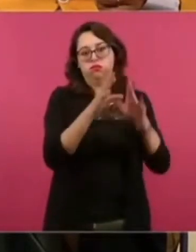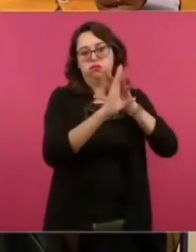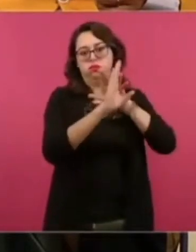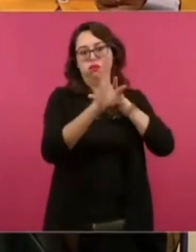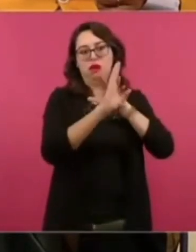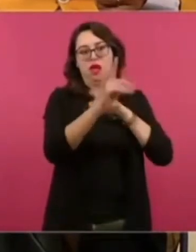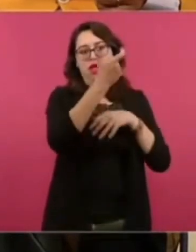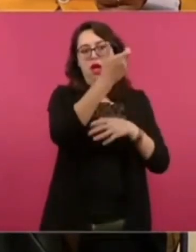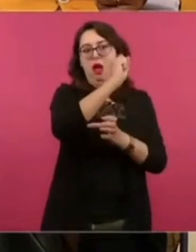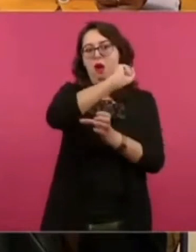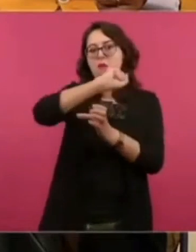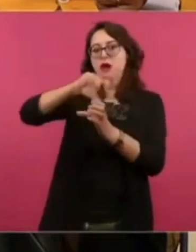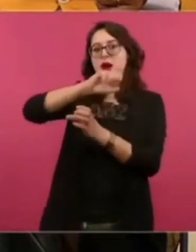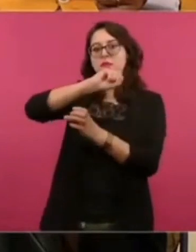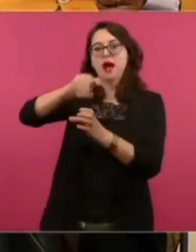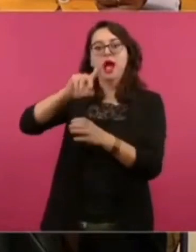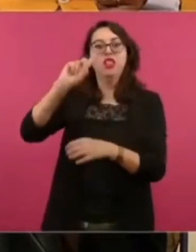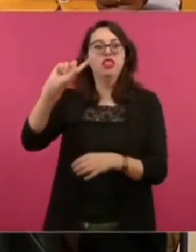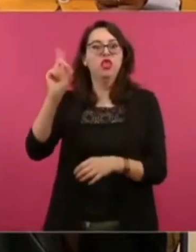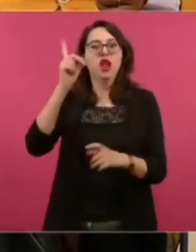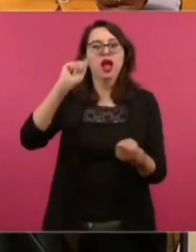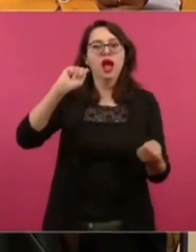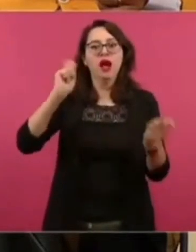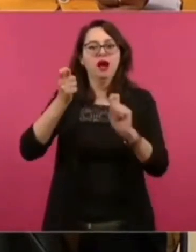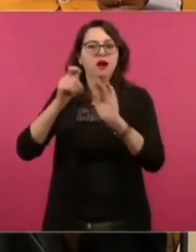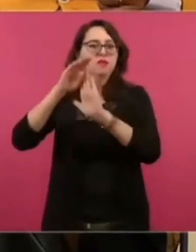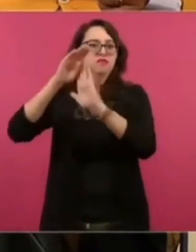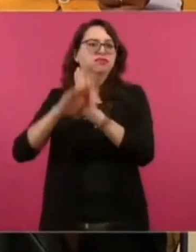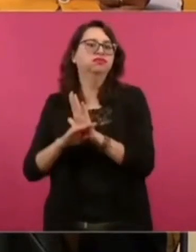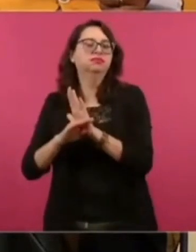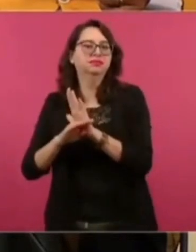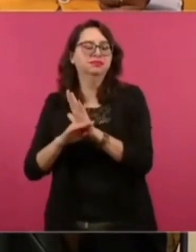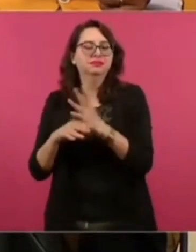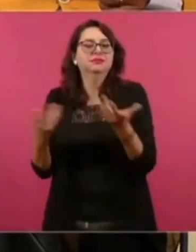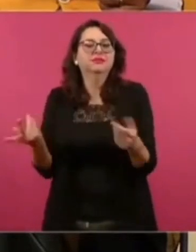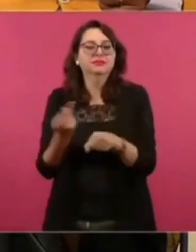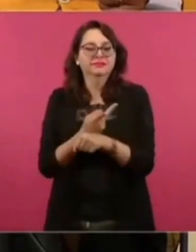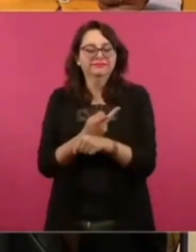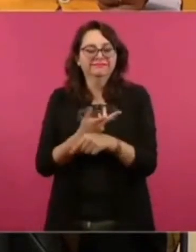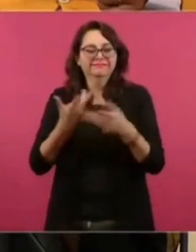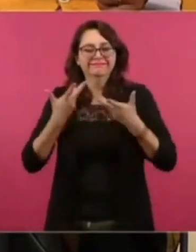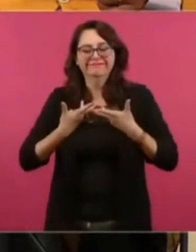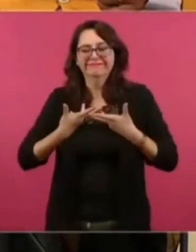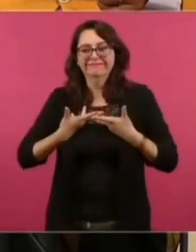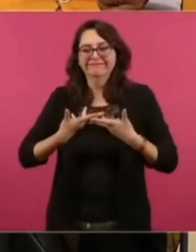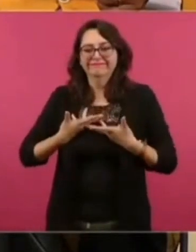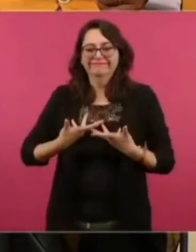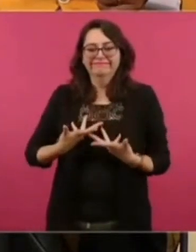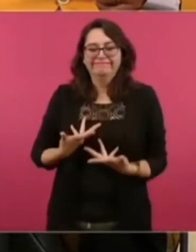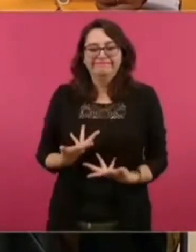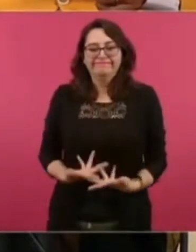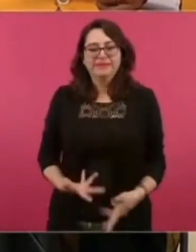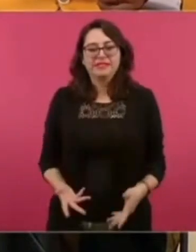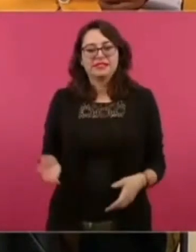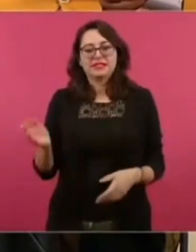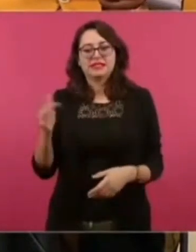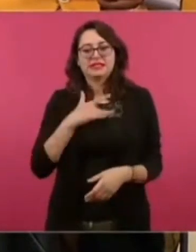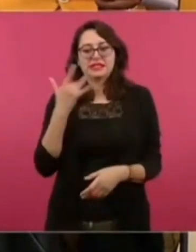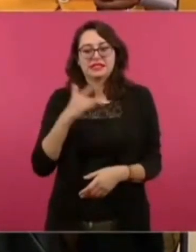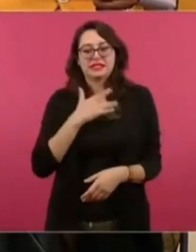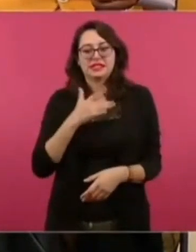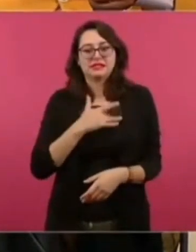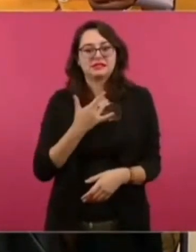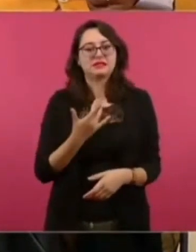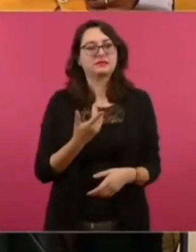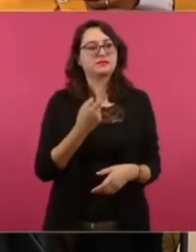11%. ¿Cabría aquí un llamado para que los connacionales no se desanimen al ver el menor poder adquisitivo en estas